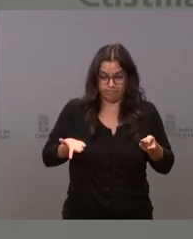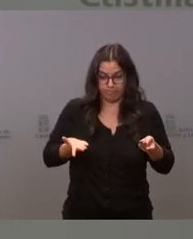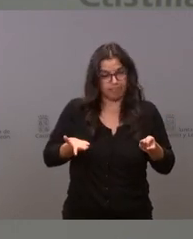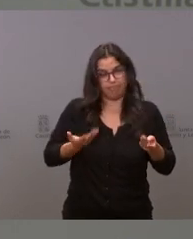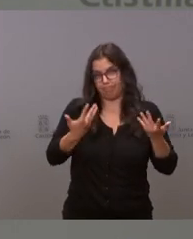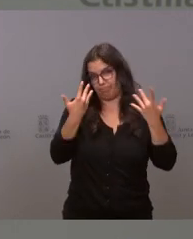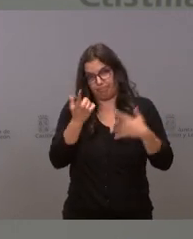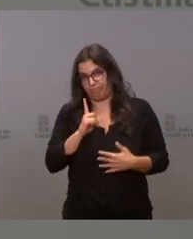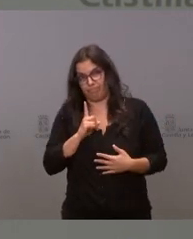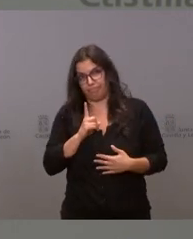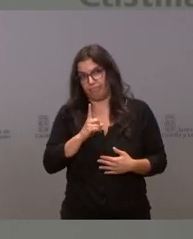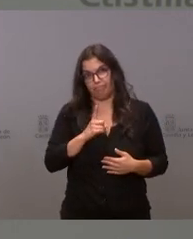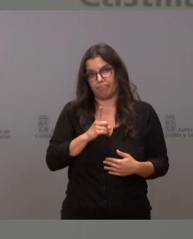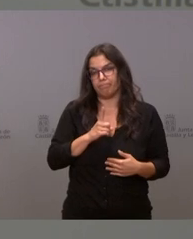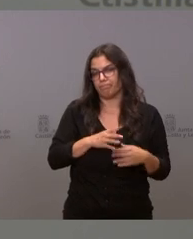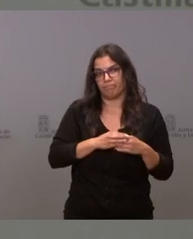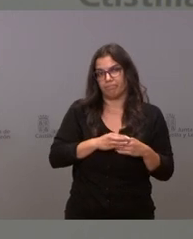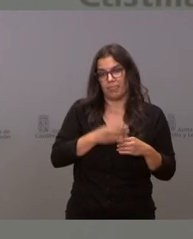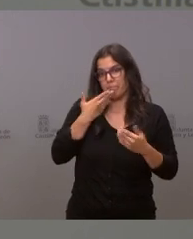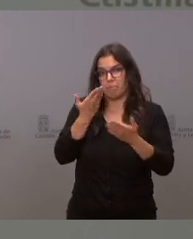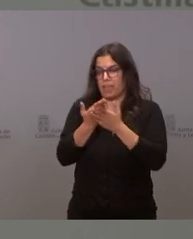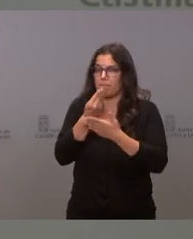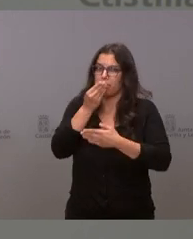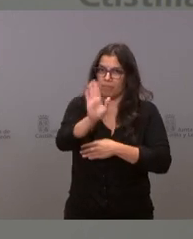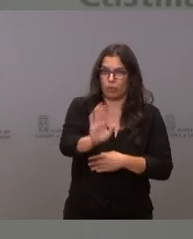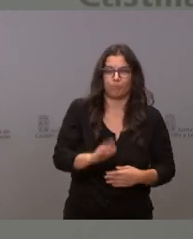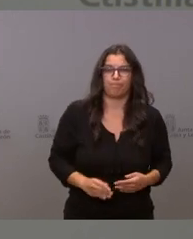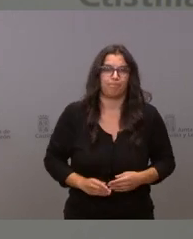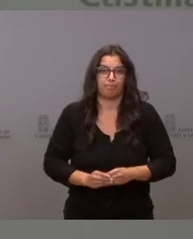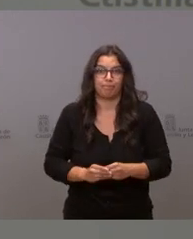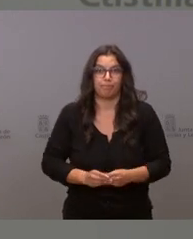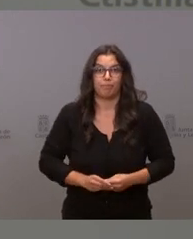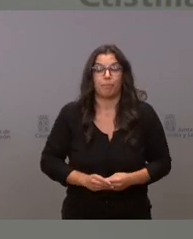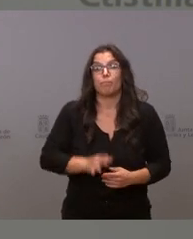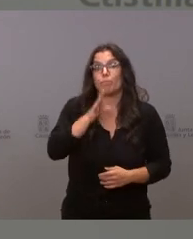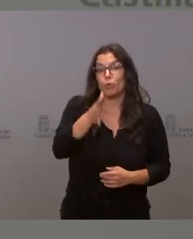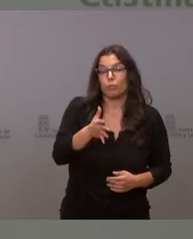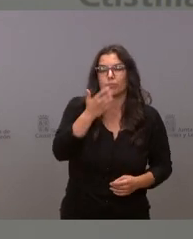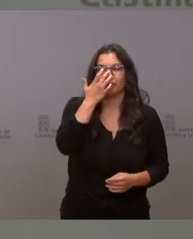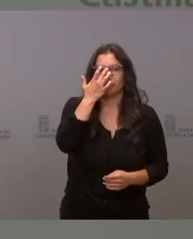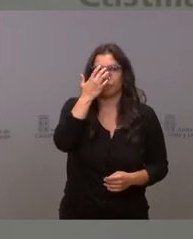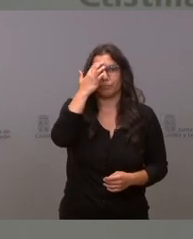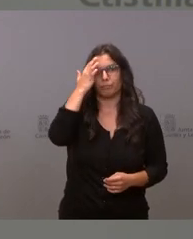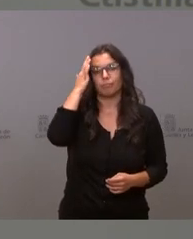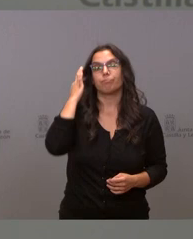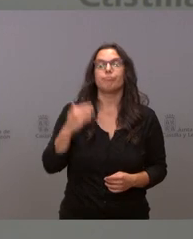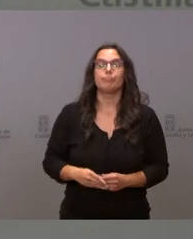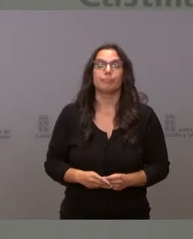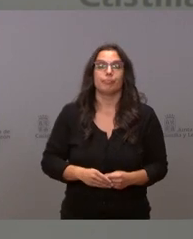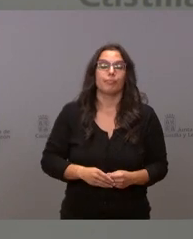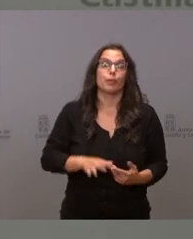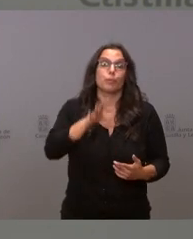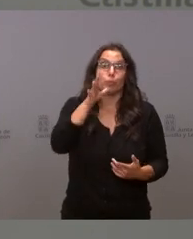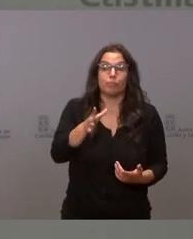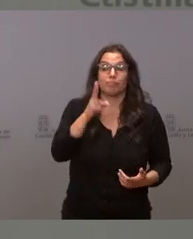desaconseja vivamente proponer estas decisiones entre otras cosas porque dado los